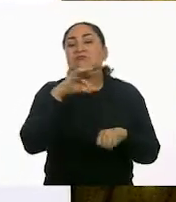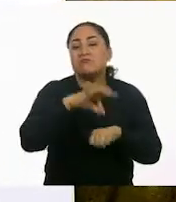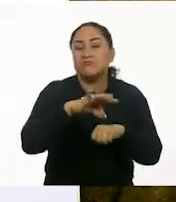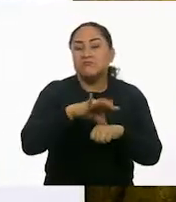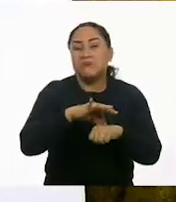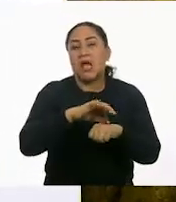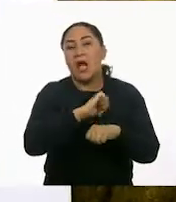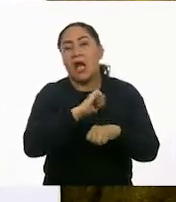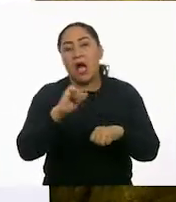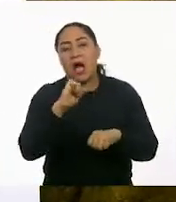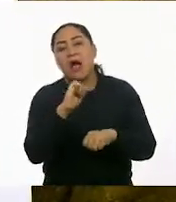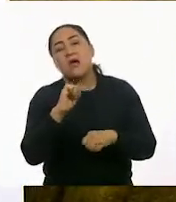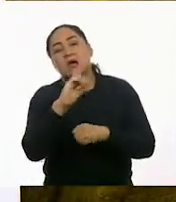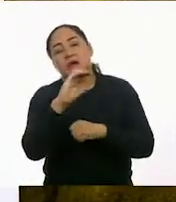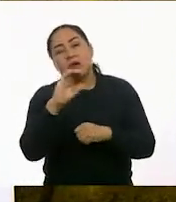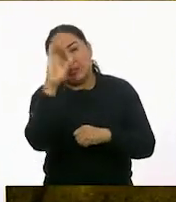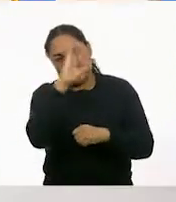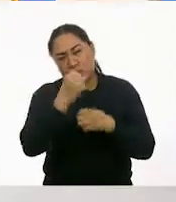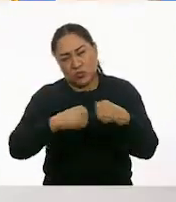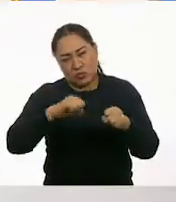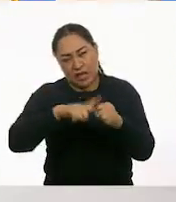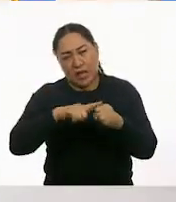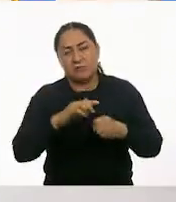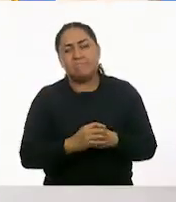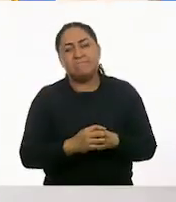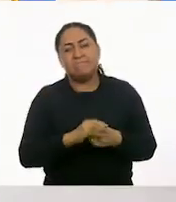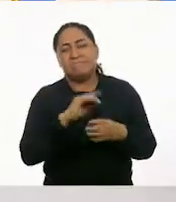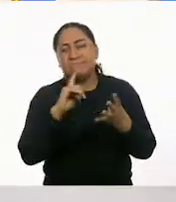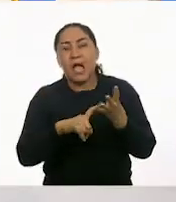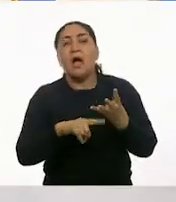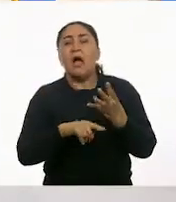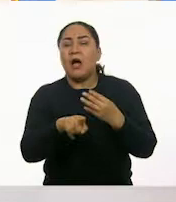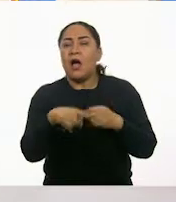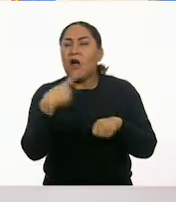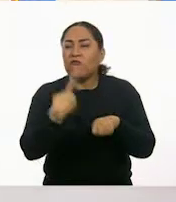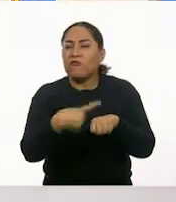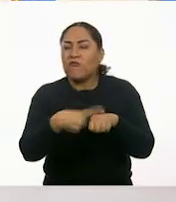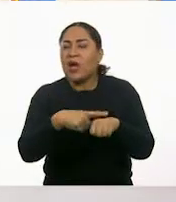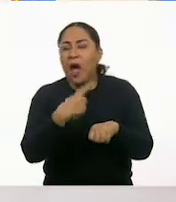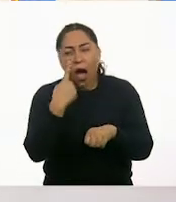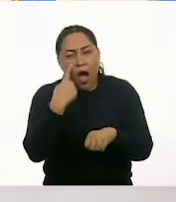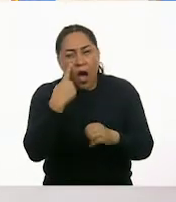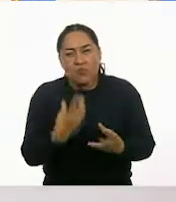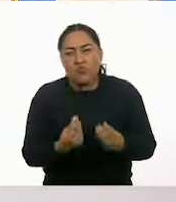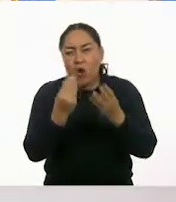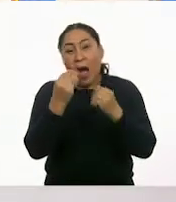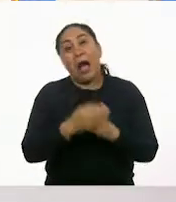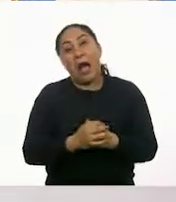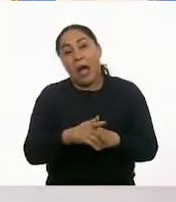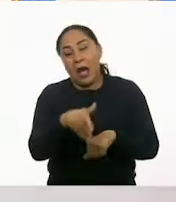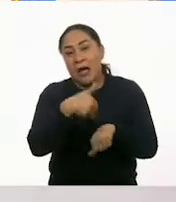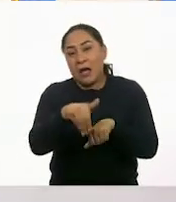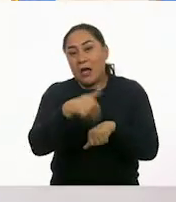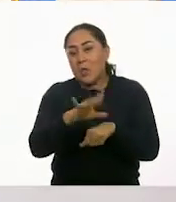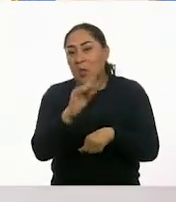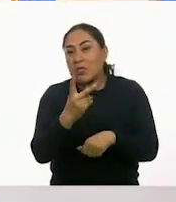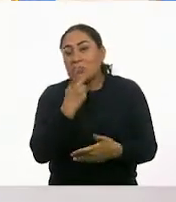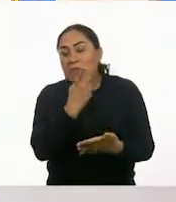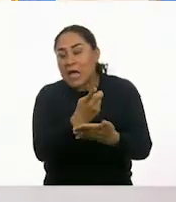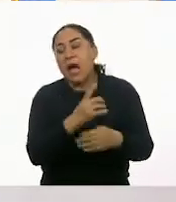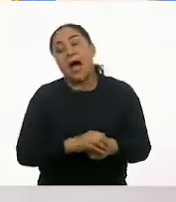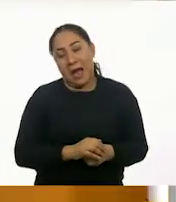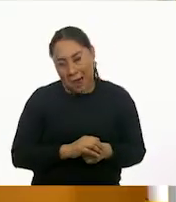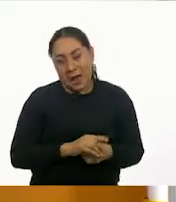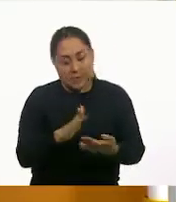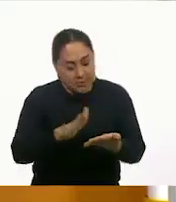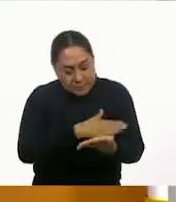No. ¿Enfermedades más frecuentes? Yo creo que sí. Aquí en este libro. En la página 42, entonces, si encuentras algún libro que hable de estos temas, tendrás que ir